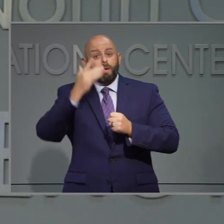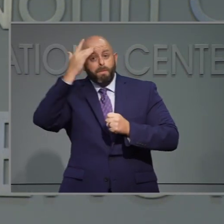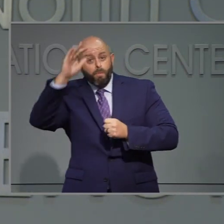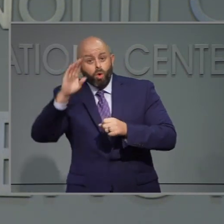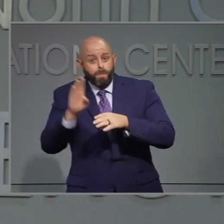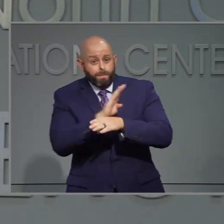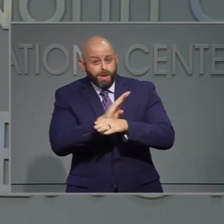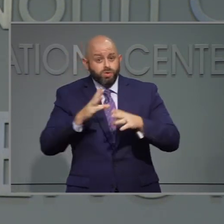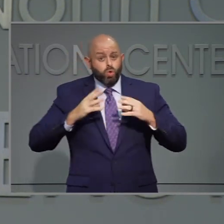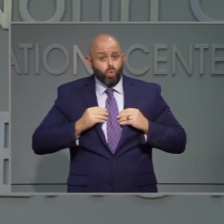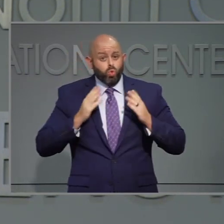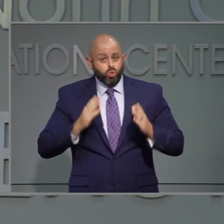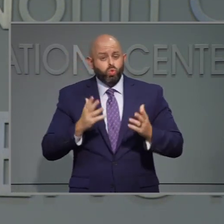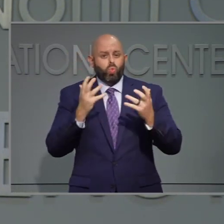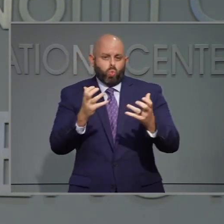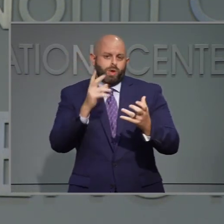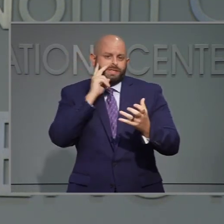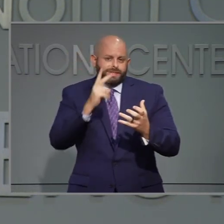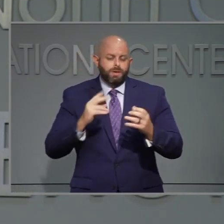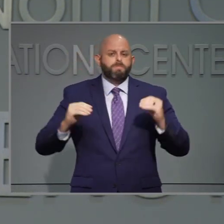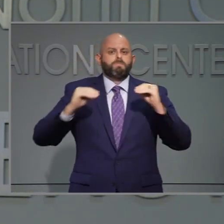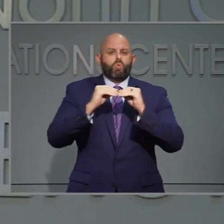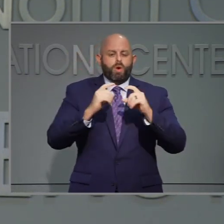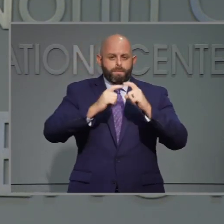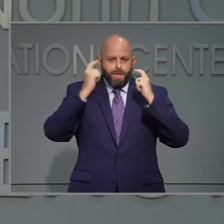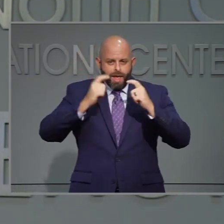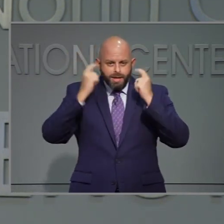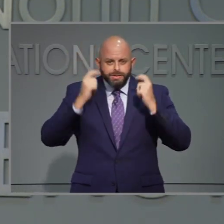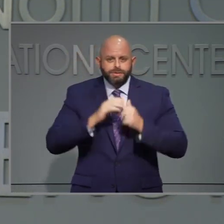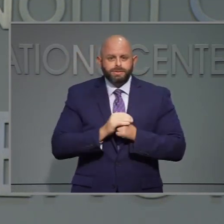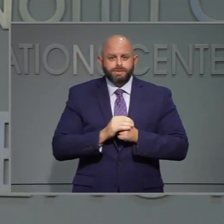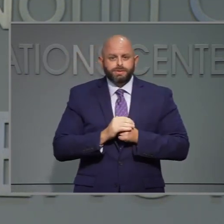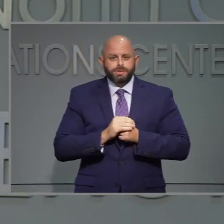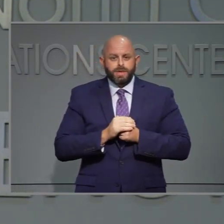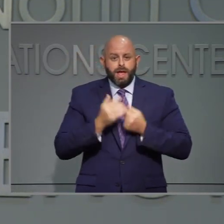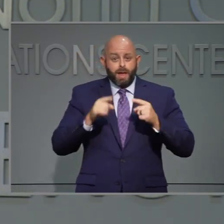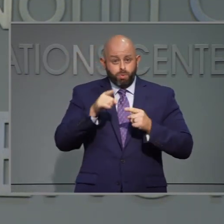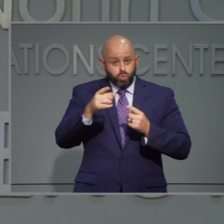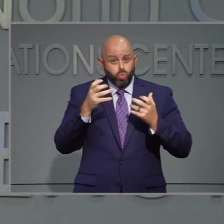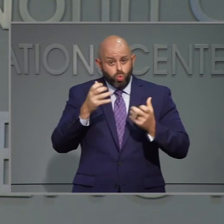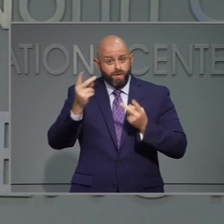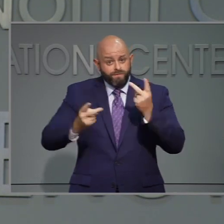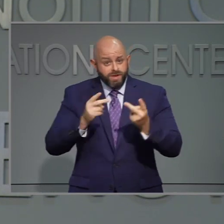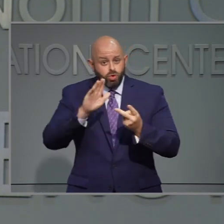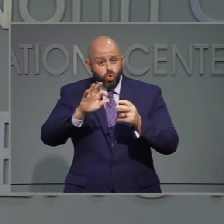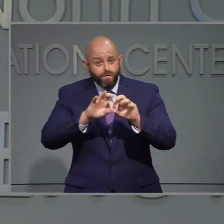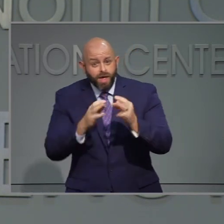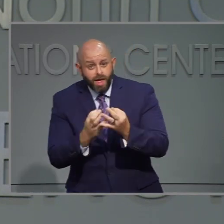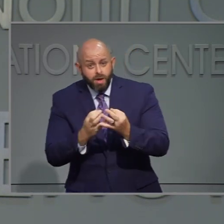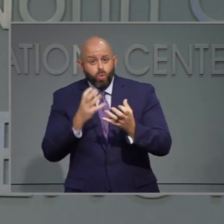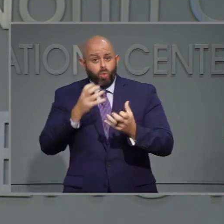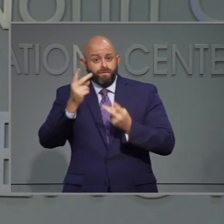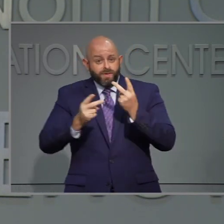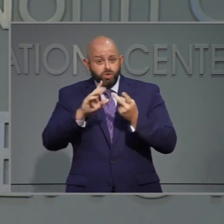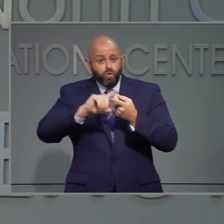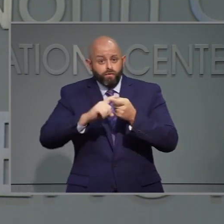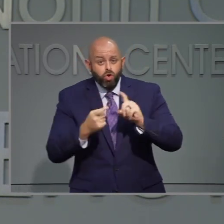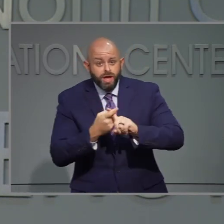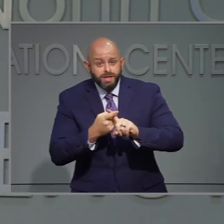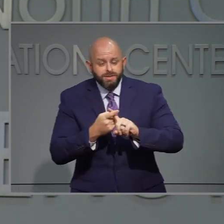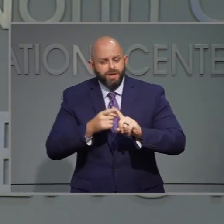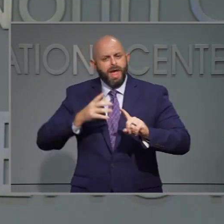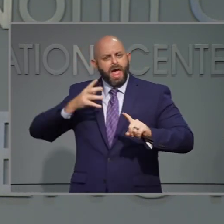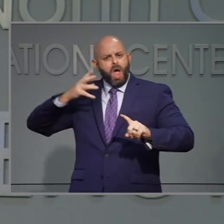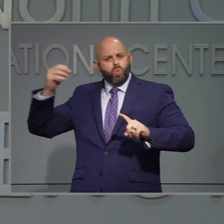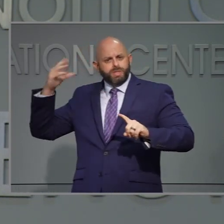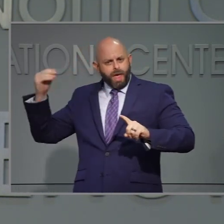también los dueños de negocios inteligentes, lo que ellos quieren ver. Para ver a familiares y amigos, las gentes están riniendo en el